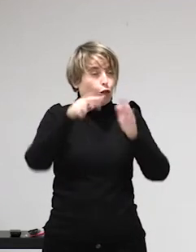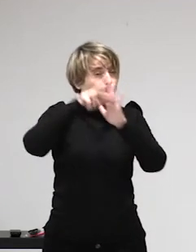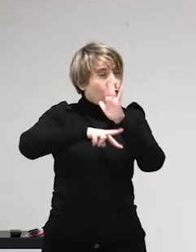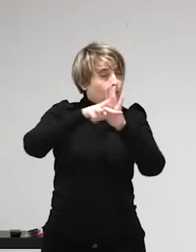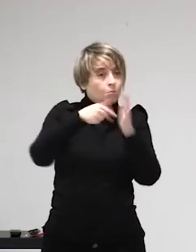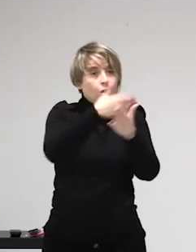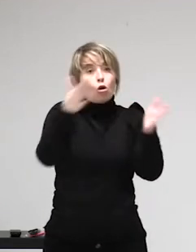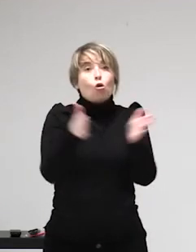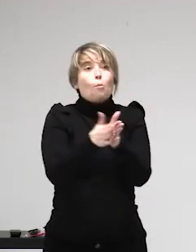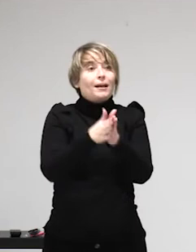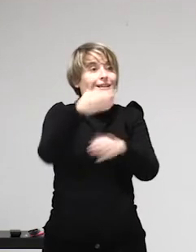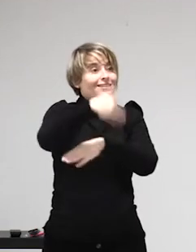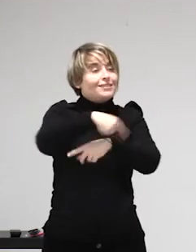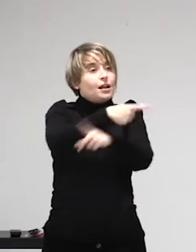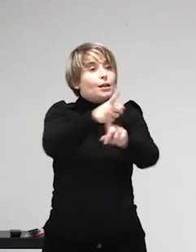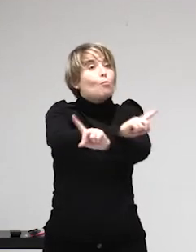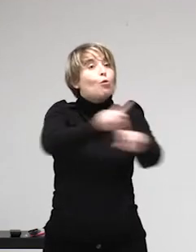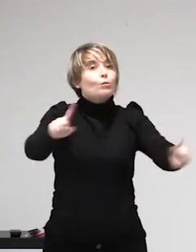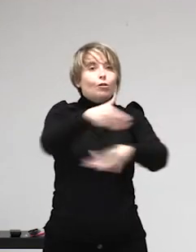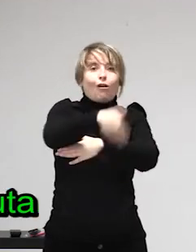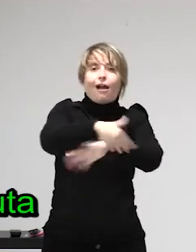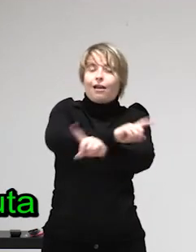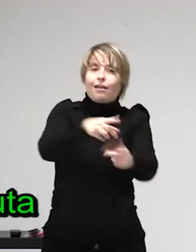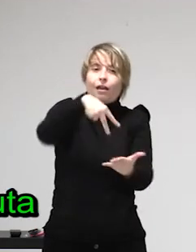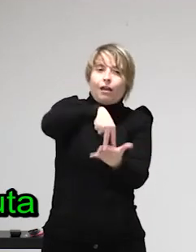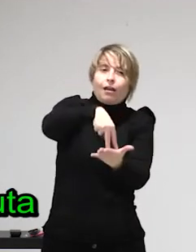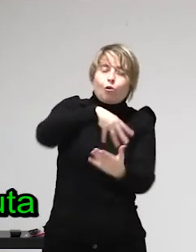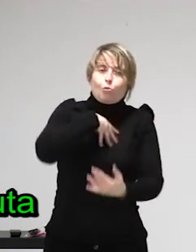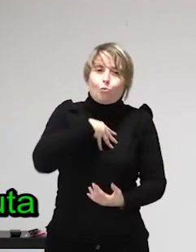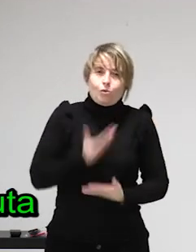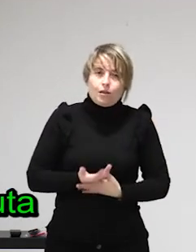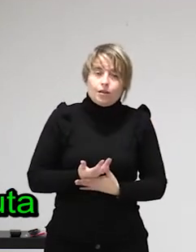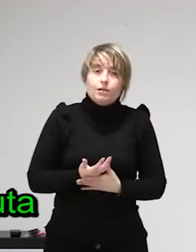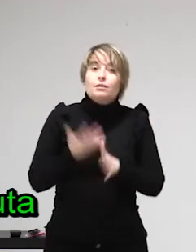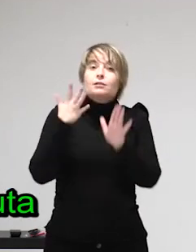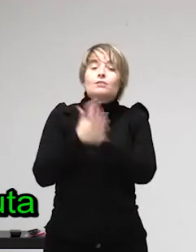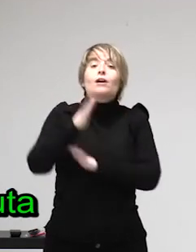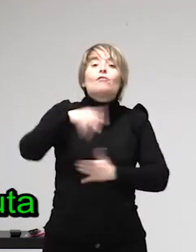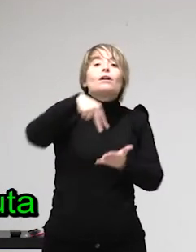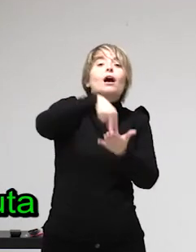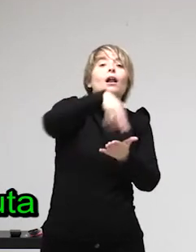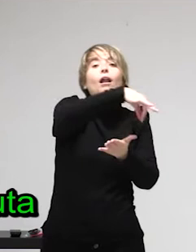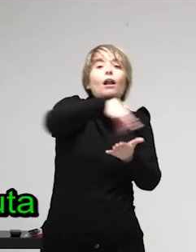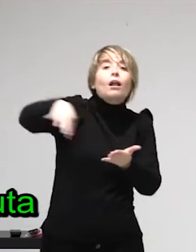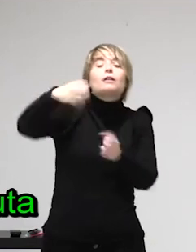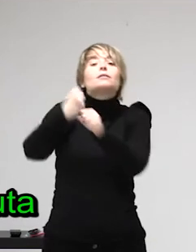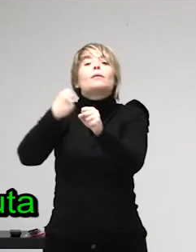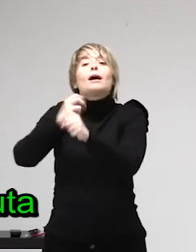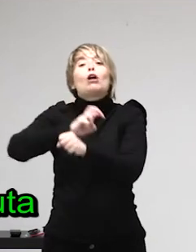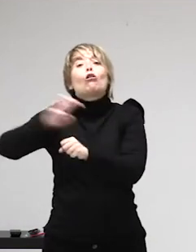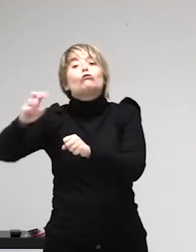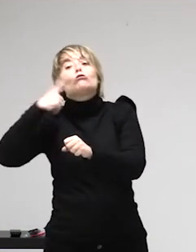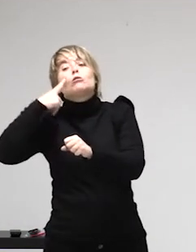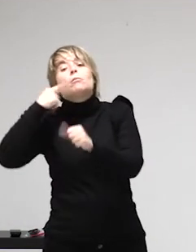un registro con lo cual la persona va a quedar para siempre registrada como prostituta en su vida